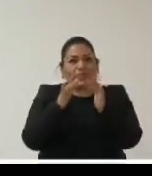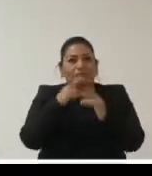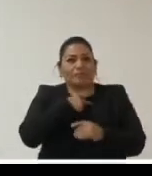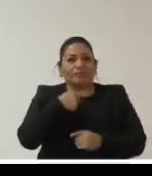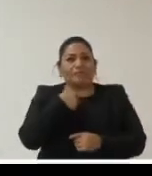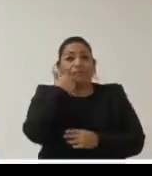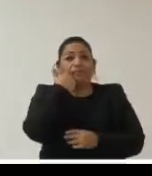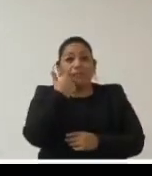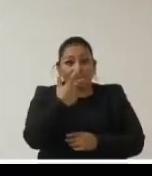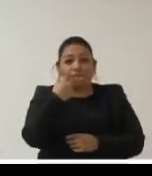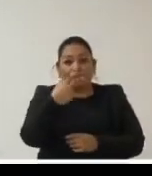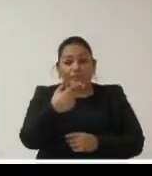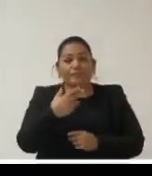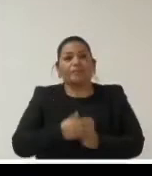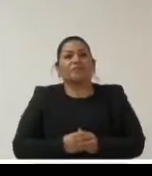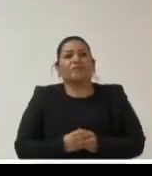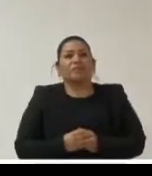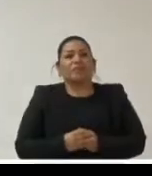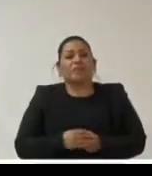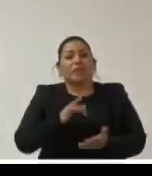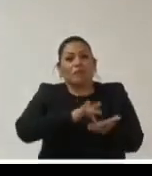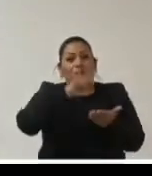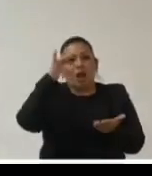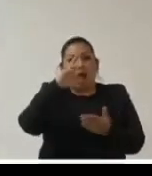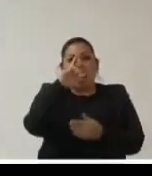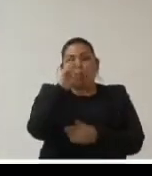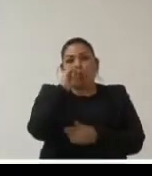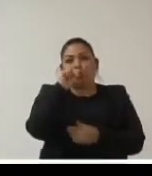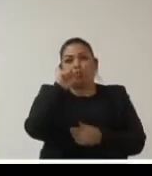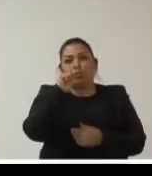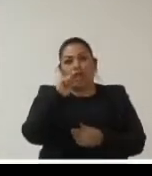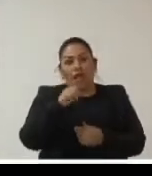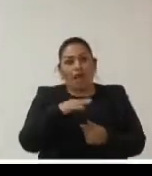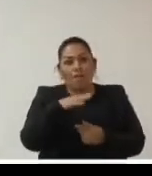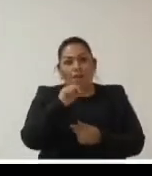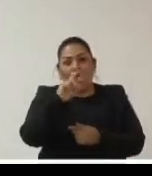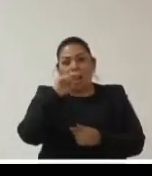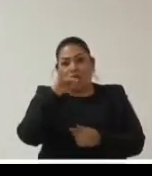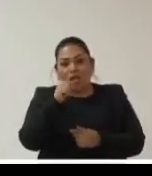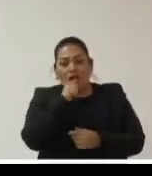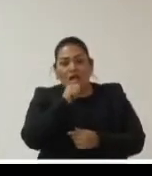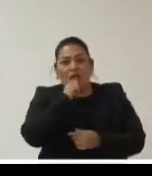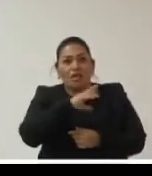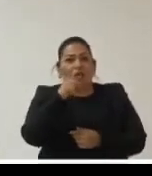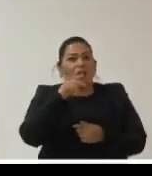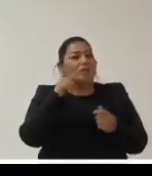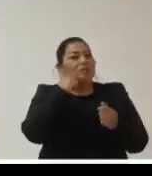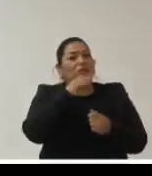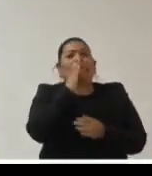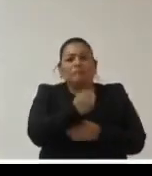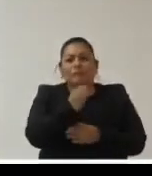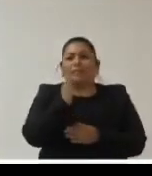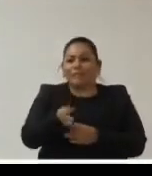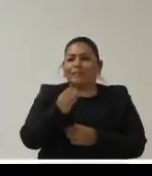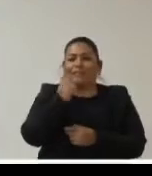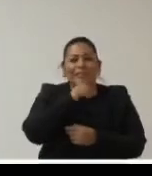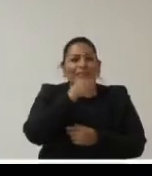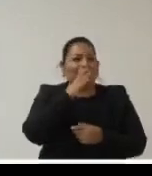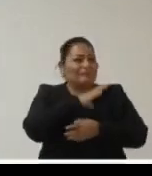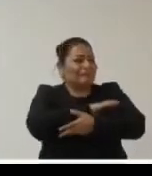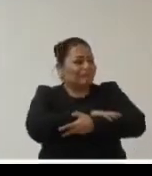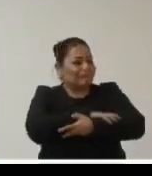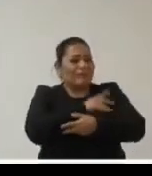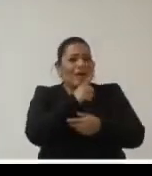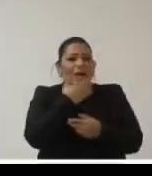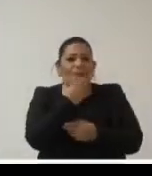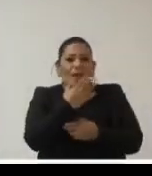quiero también darle las gracias a Rosa María Cruz que también siempre hacerte estar con nosotros es una aliada importante